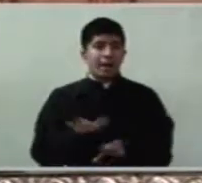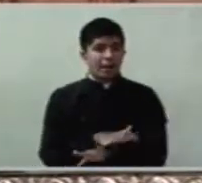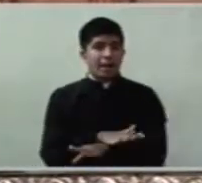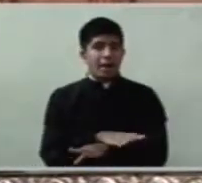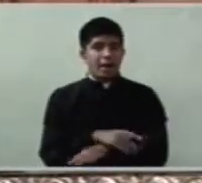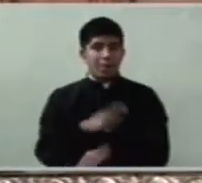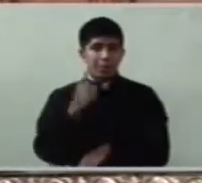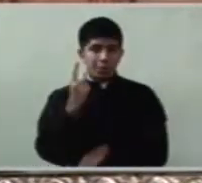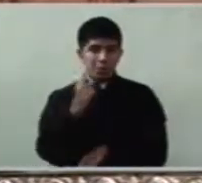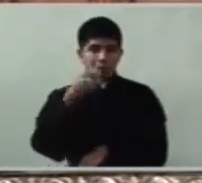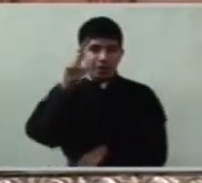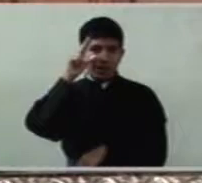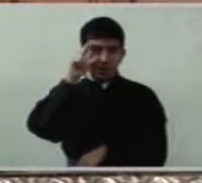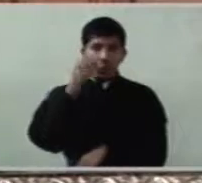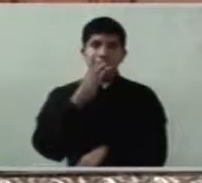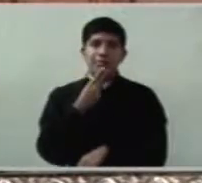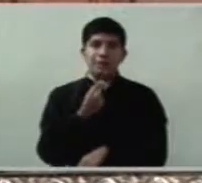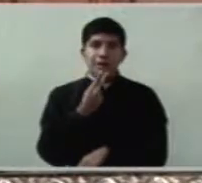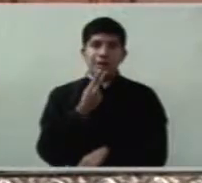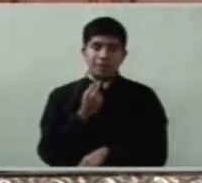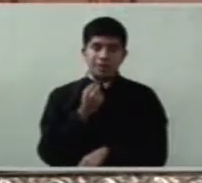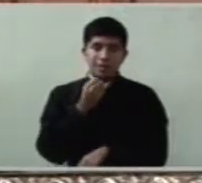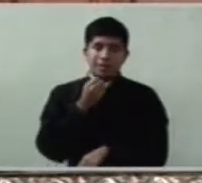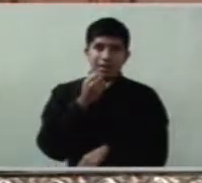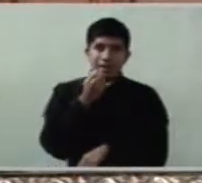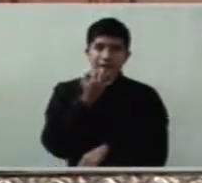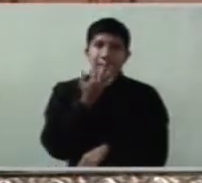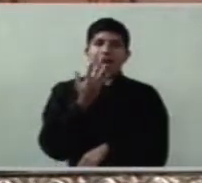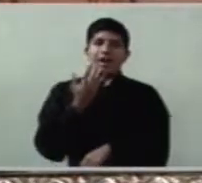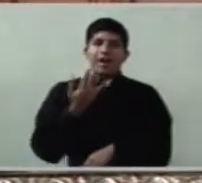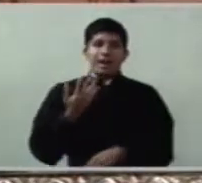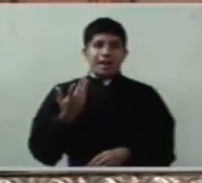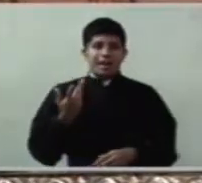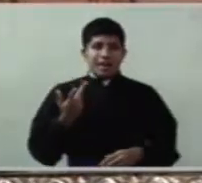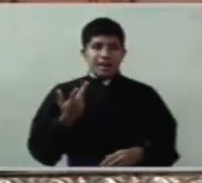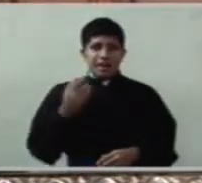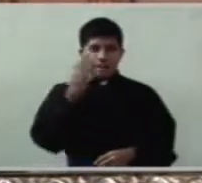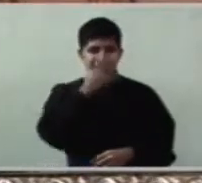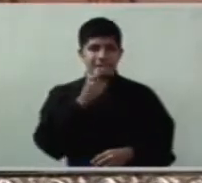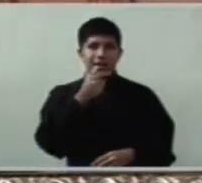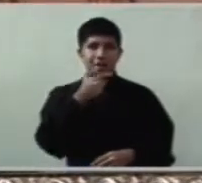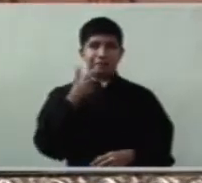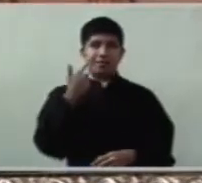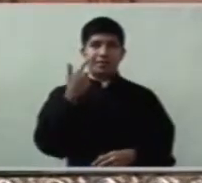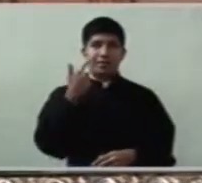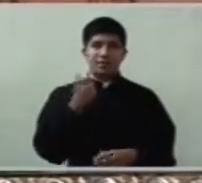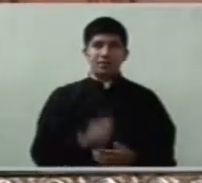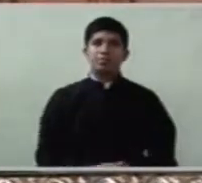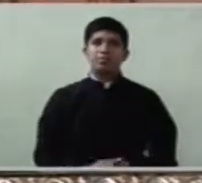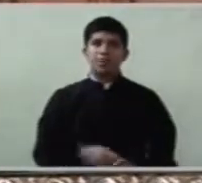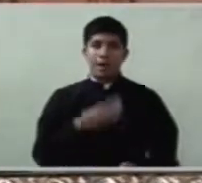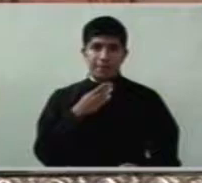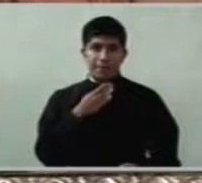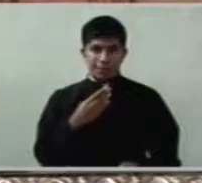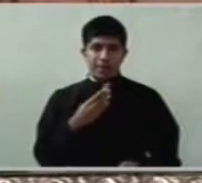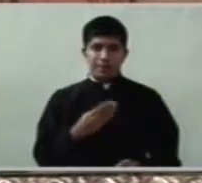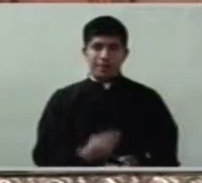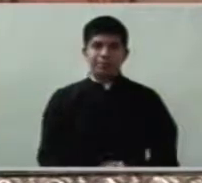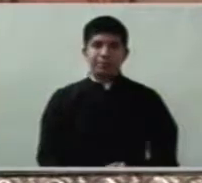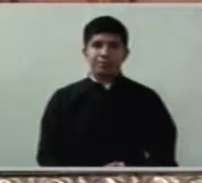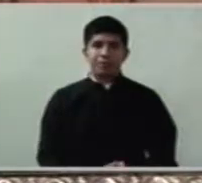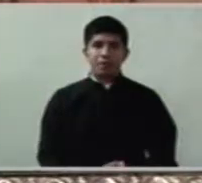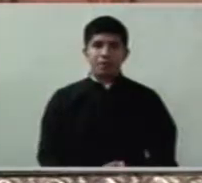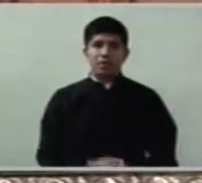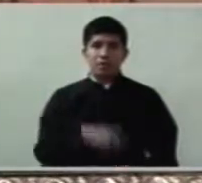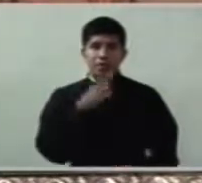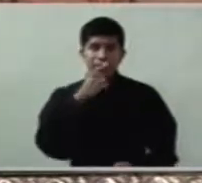uva dulce es agradable al paladar. Dice el Señor que